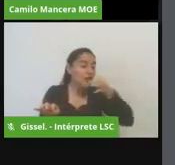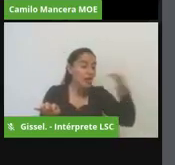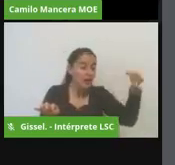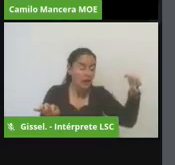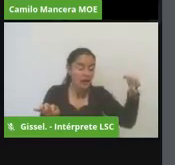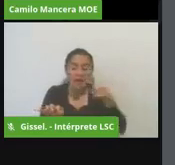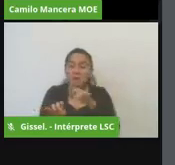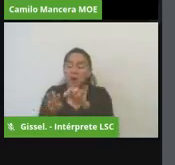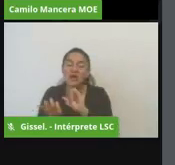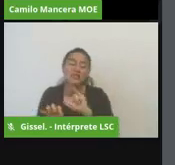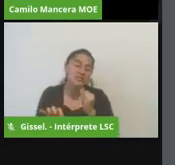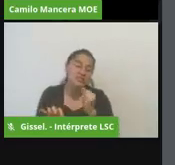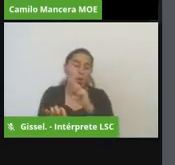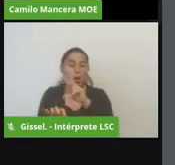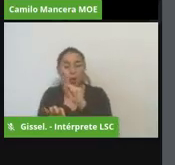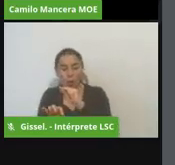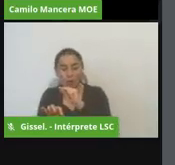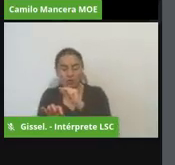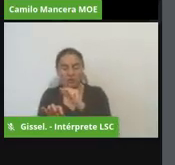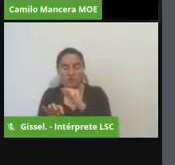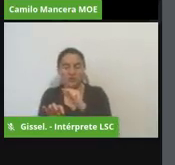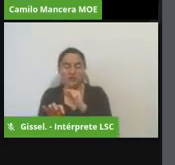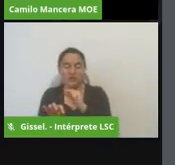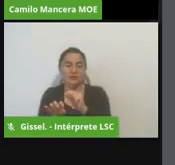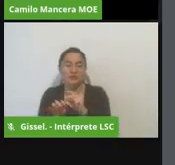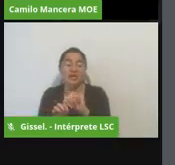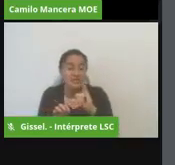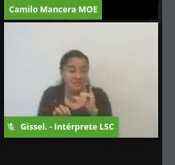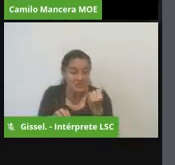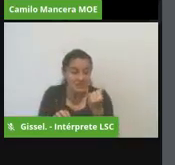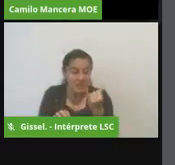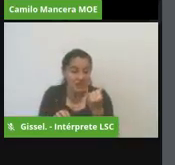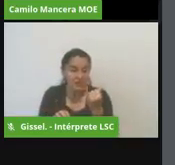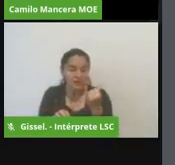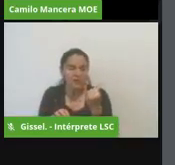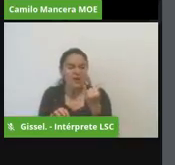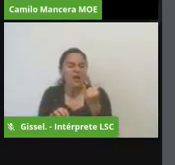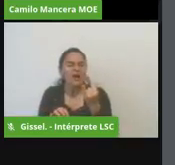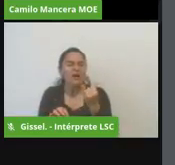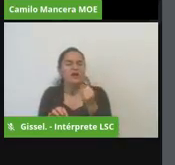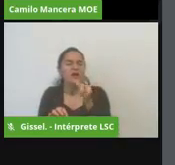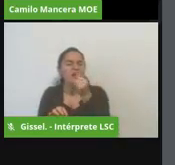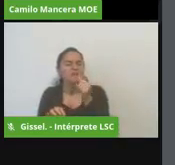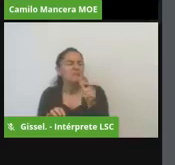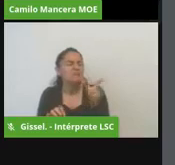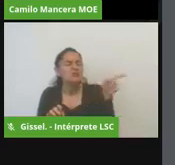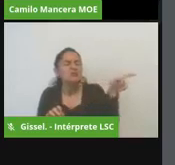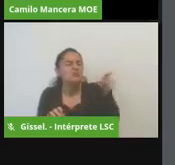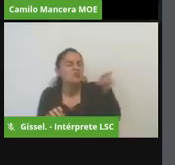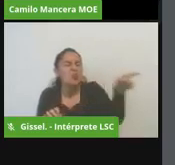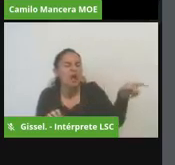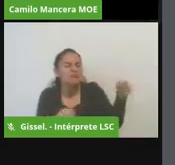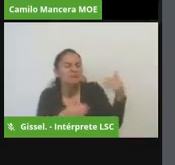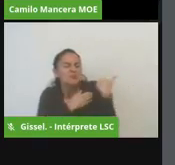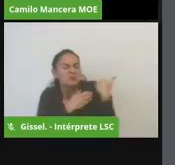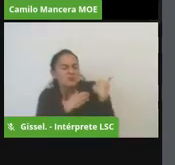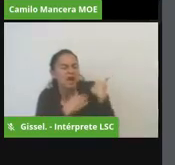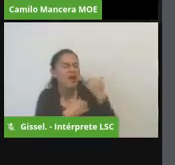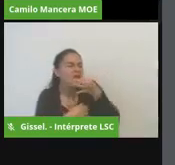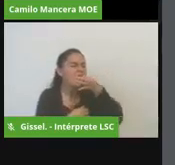sí o si no si no dice si nos dicen que sí que nos digan también frente a qué autoridades que se está reportando